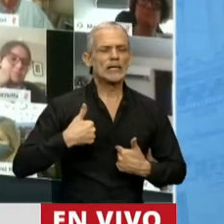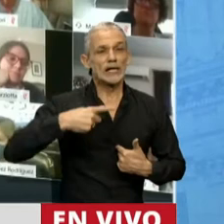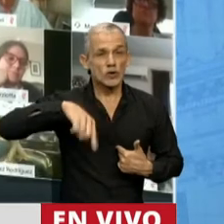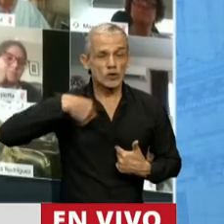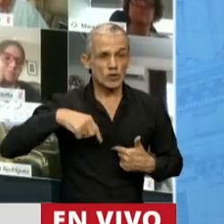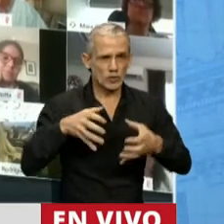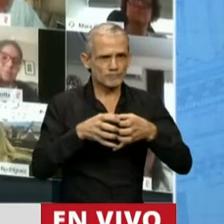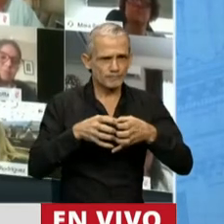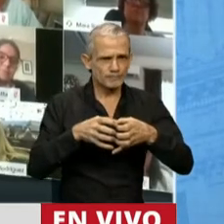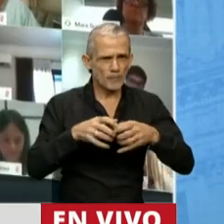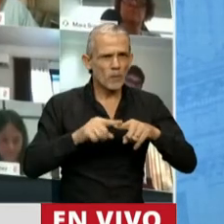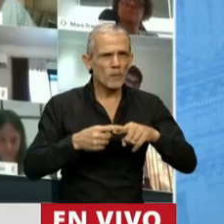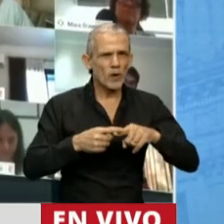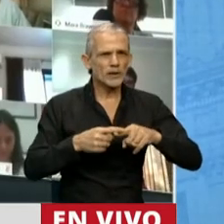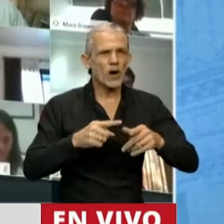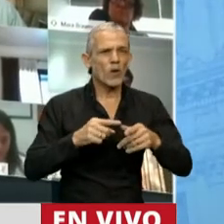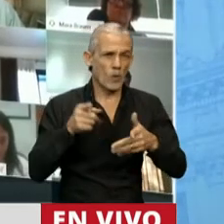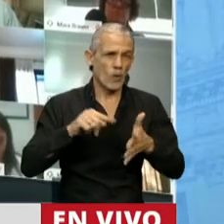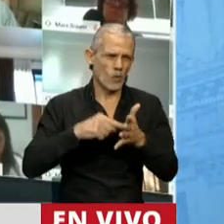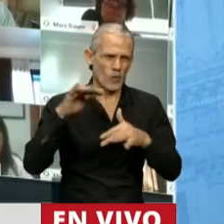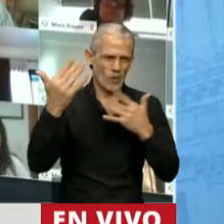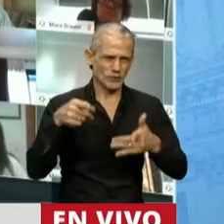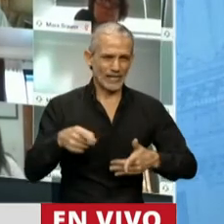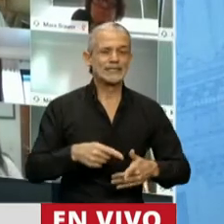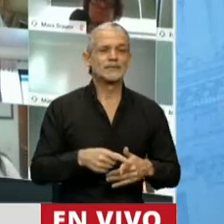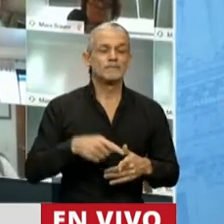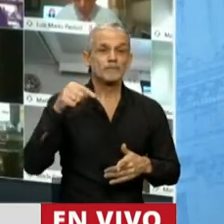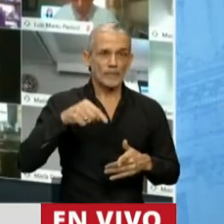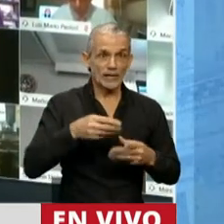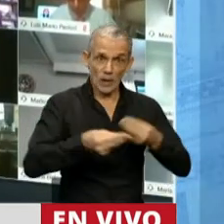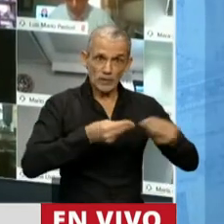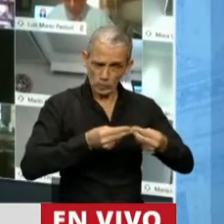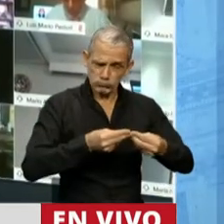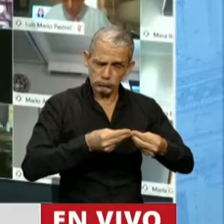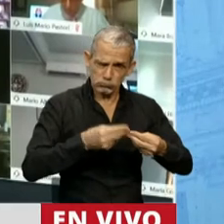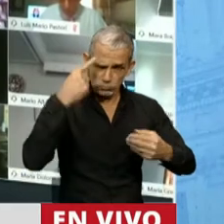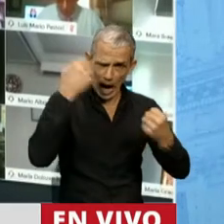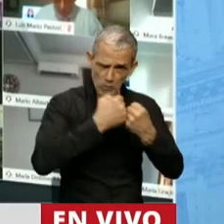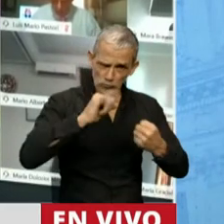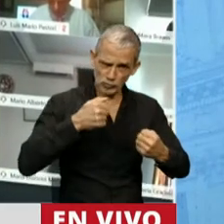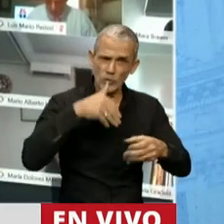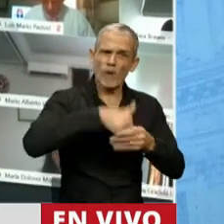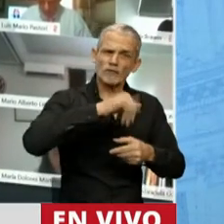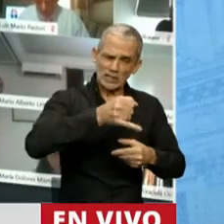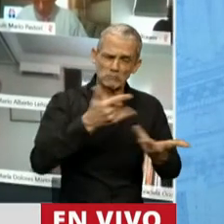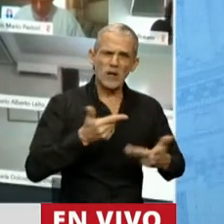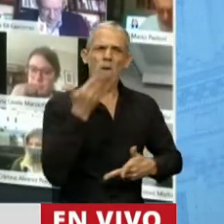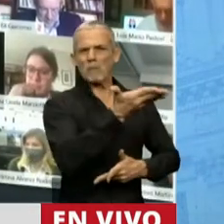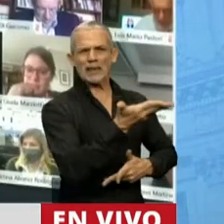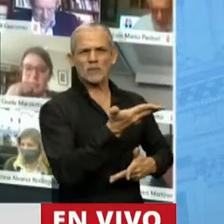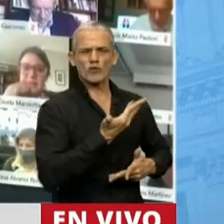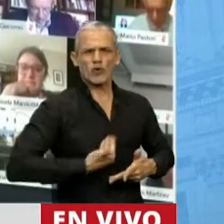Nosotros acompañamos plenamente esta ampliación del presupuesto y no le exigimos al gobierno